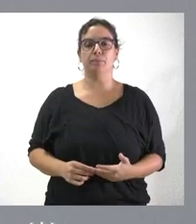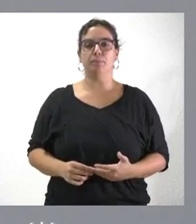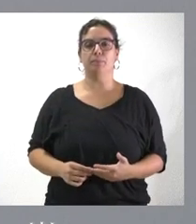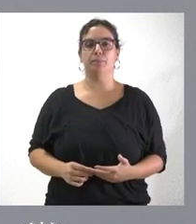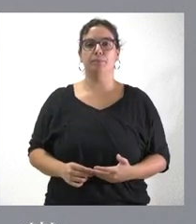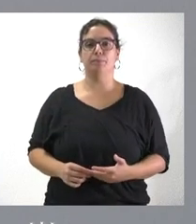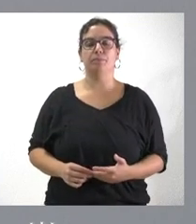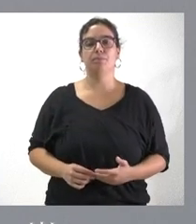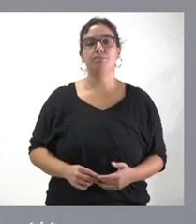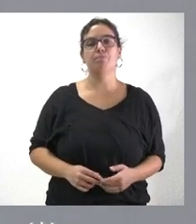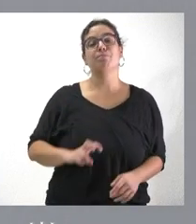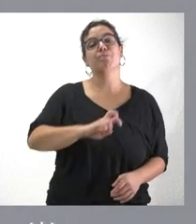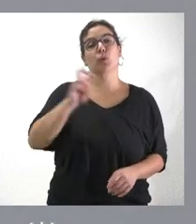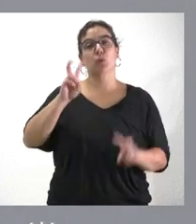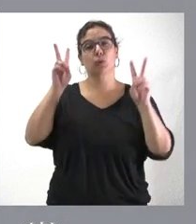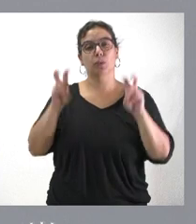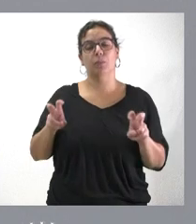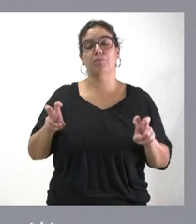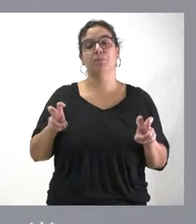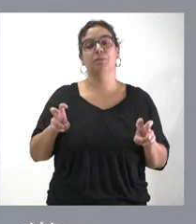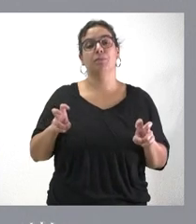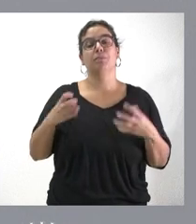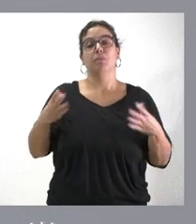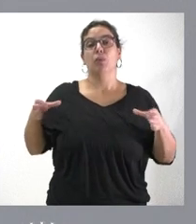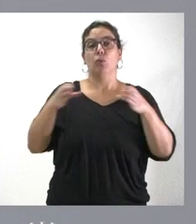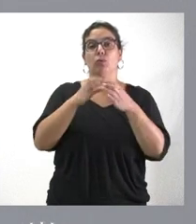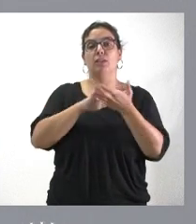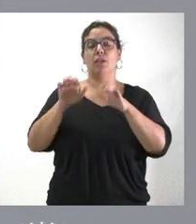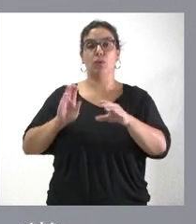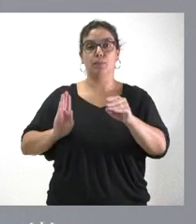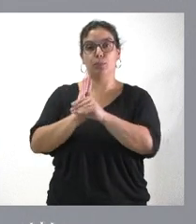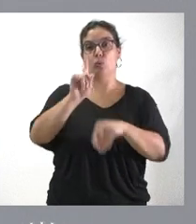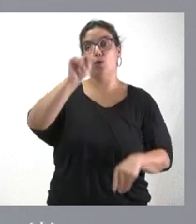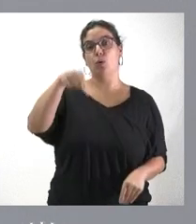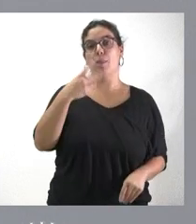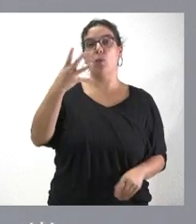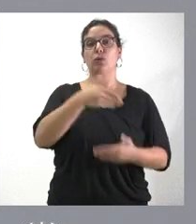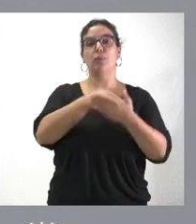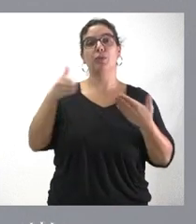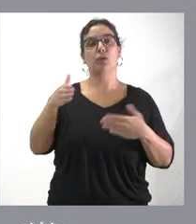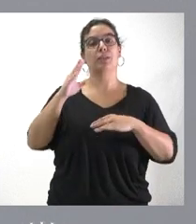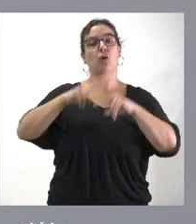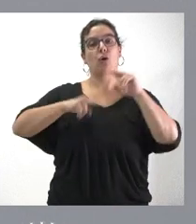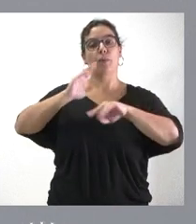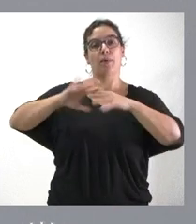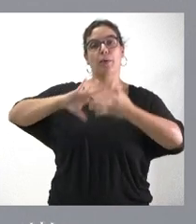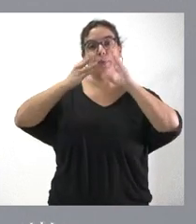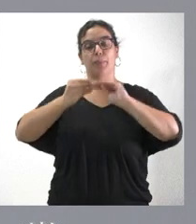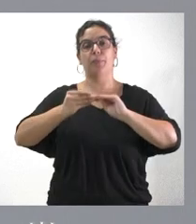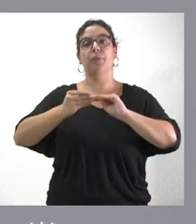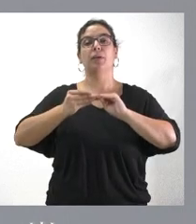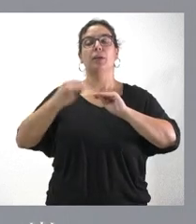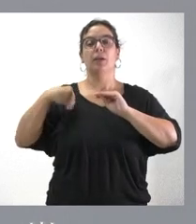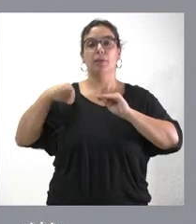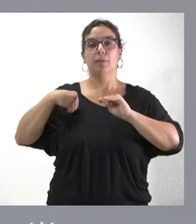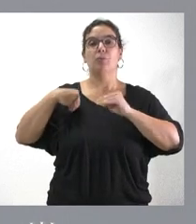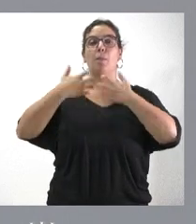segundo aspecto es que la Junta va a destinar 1,4 millones a las obras de adecuación de la urbanización y abastecimiento